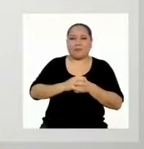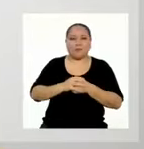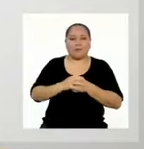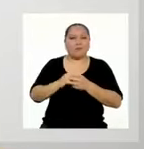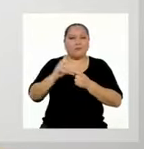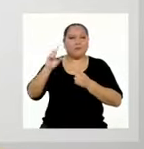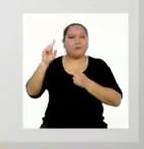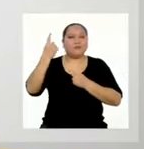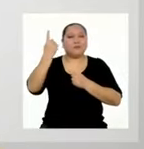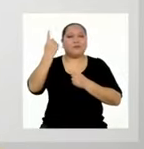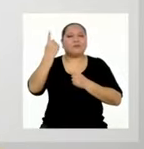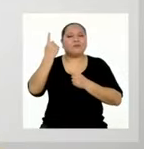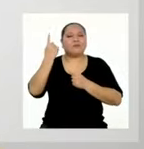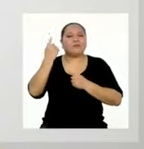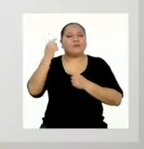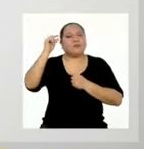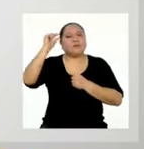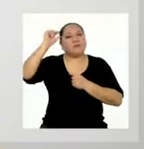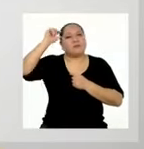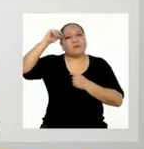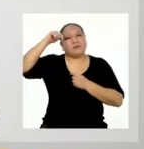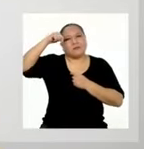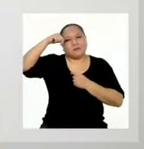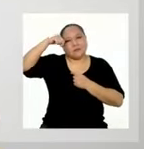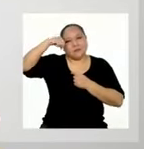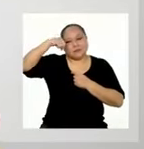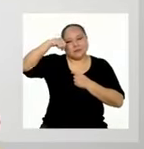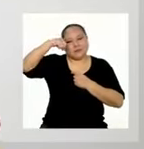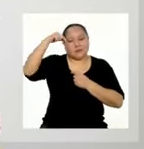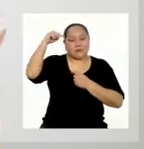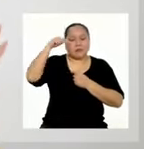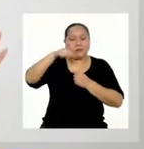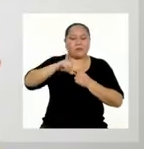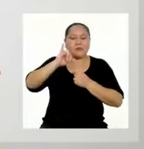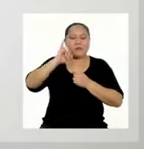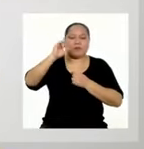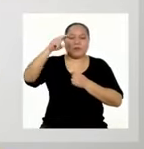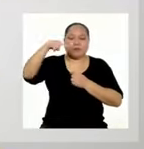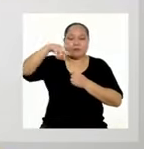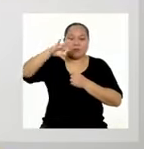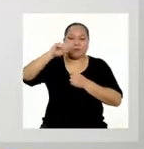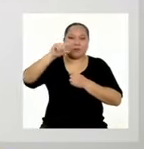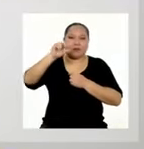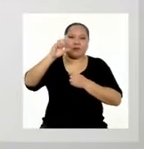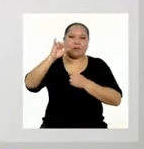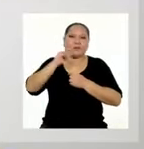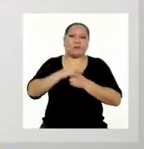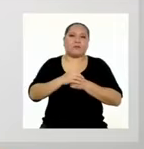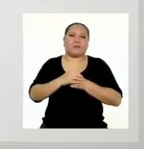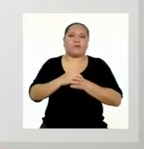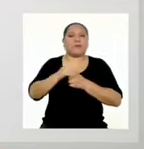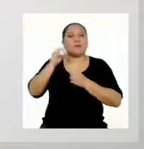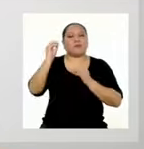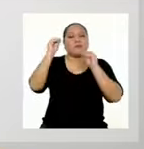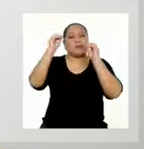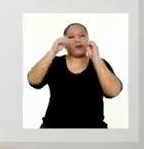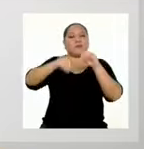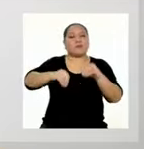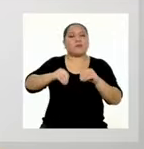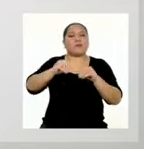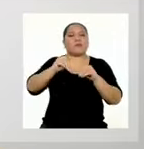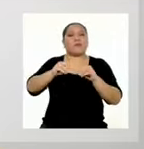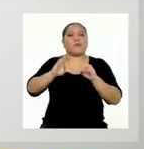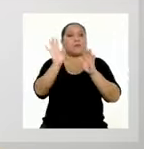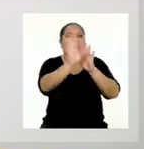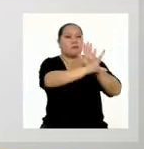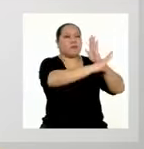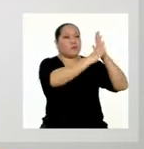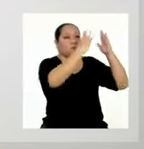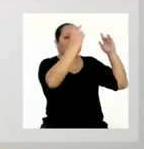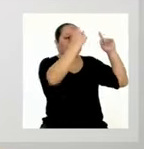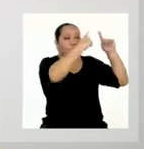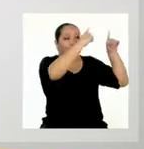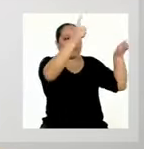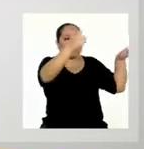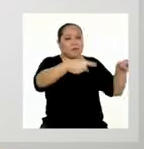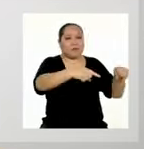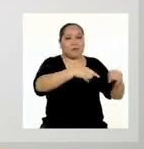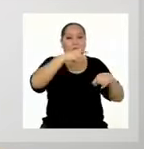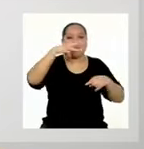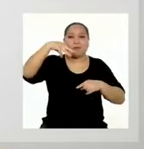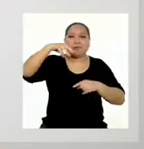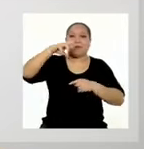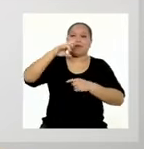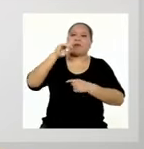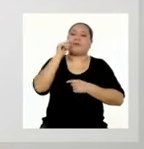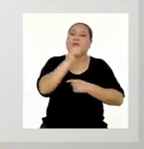Primero, recuerda que esta infografía va a ser publicada en el periódico mural de tu hogar, junto a los demás productos que han